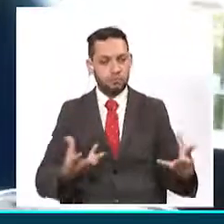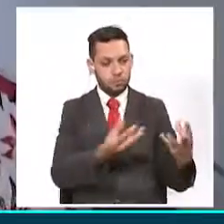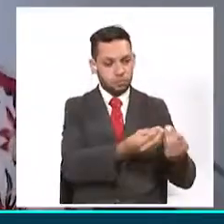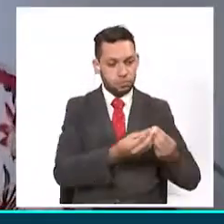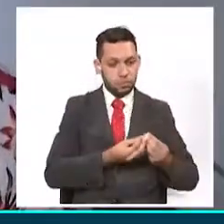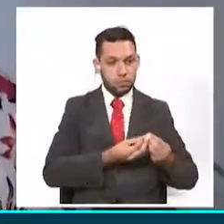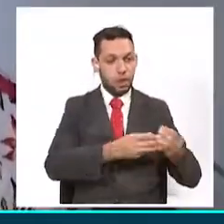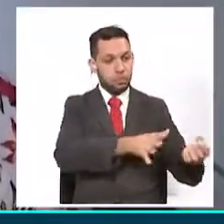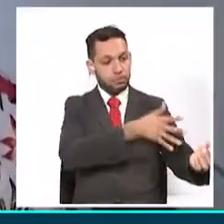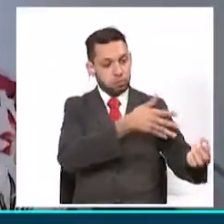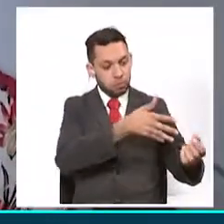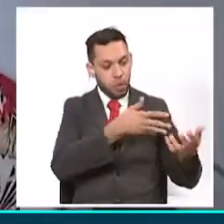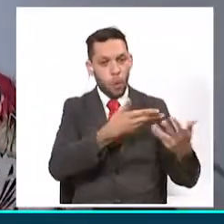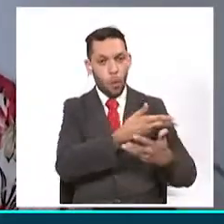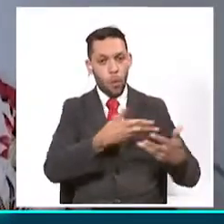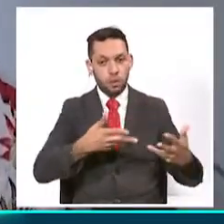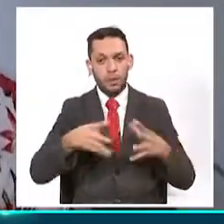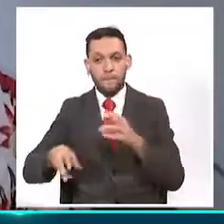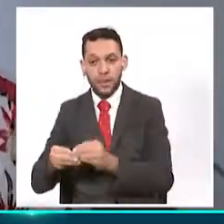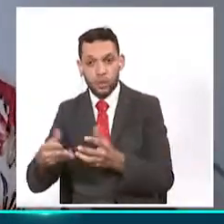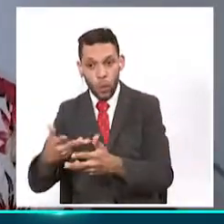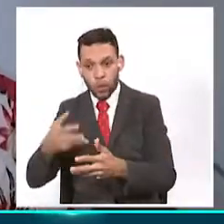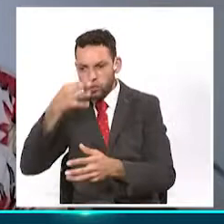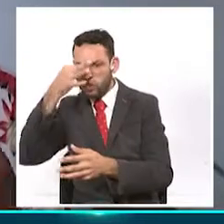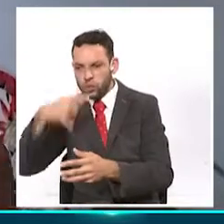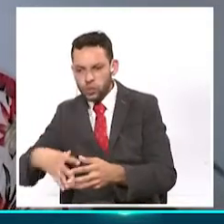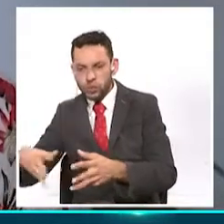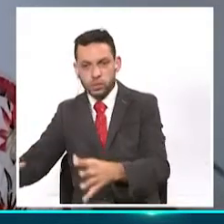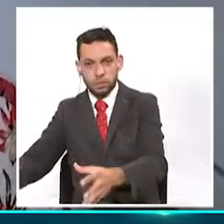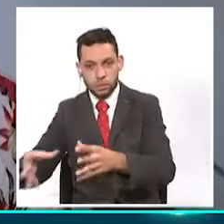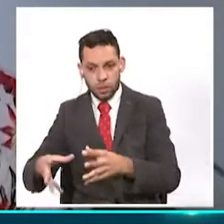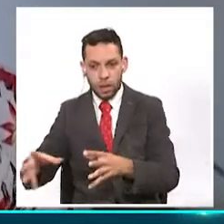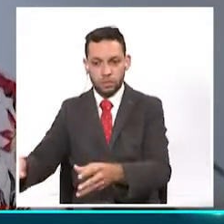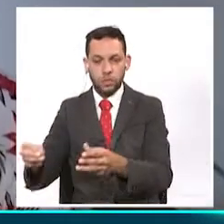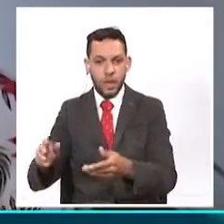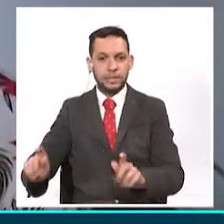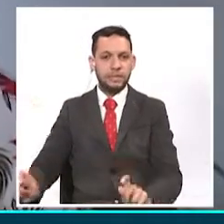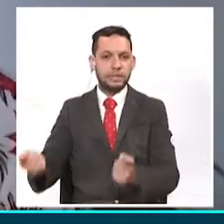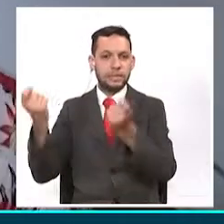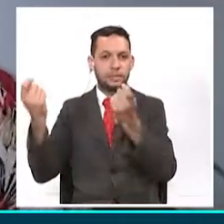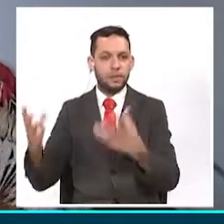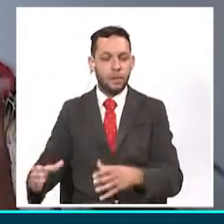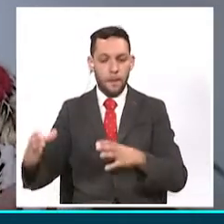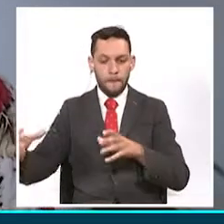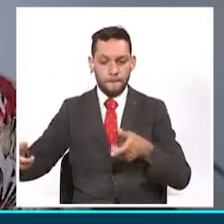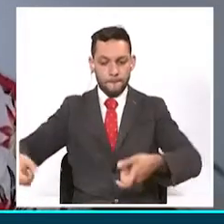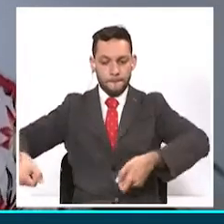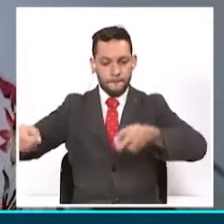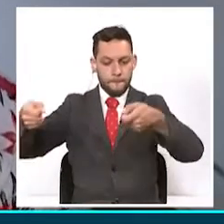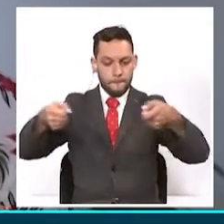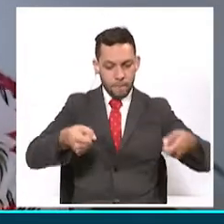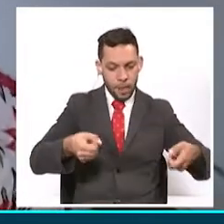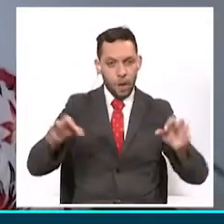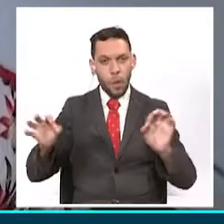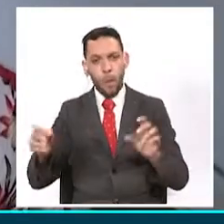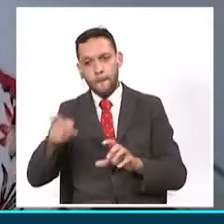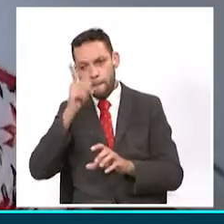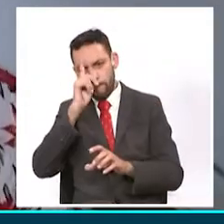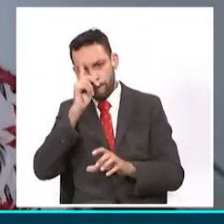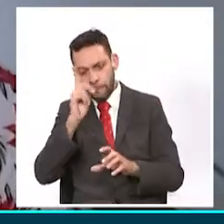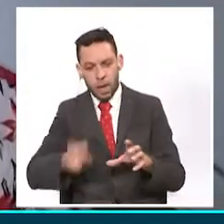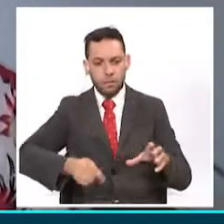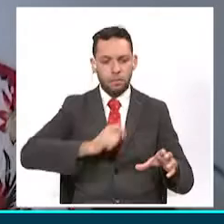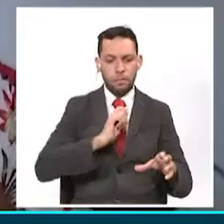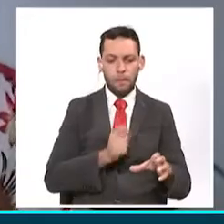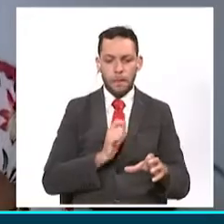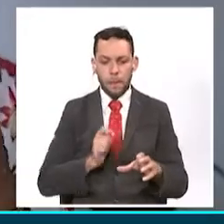elementos reciclados. Tenemos palos, canecas, ollas, tubos de PVC y creamos algunos instrumentos como la